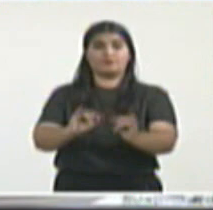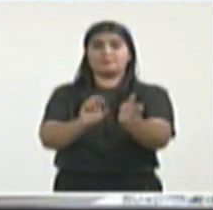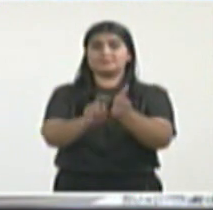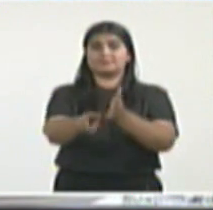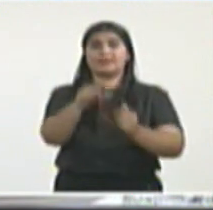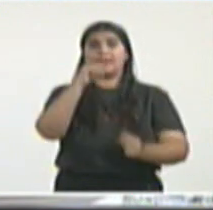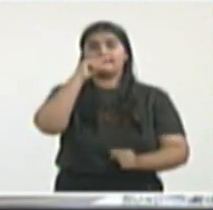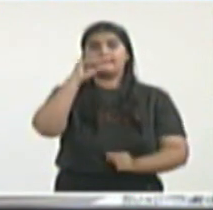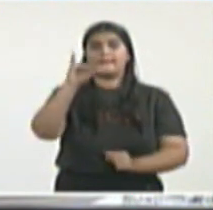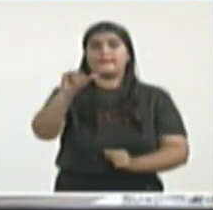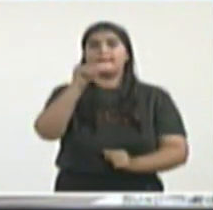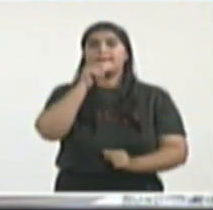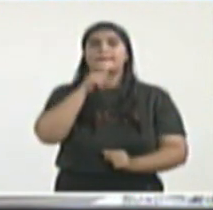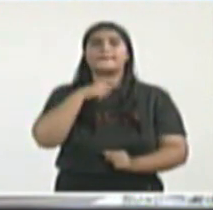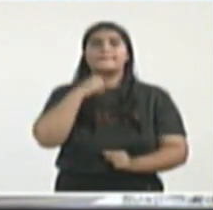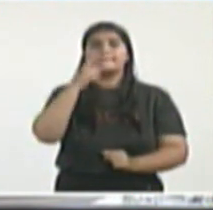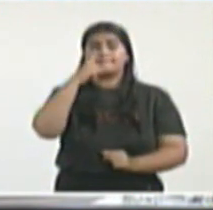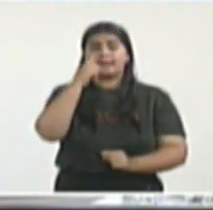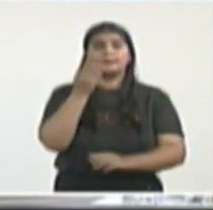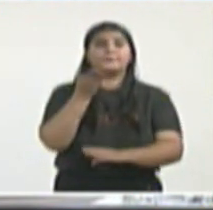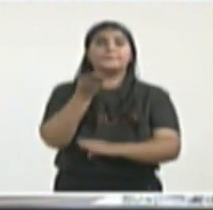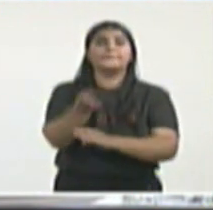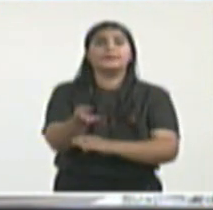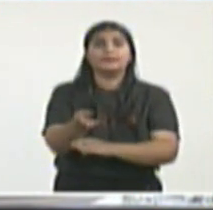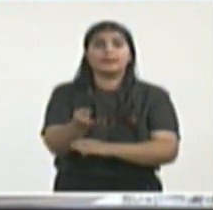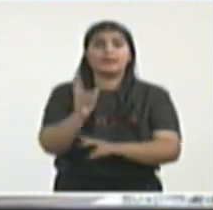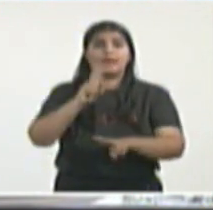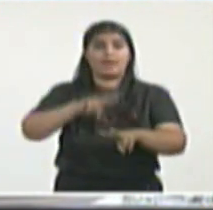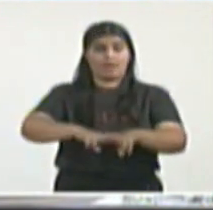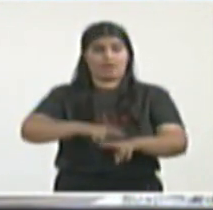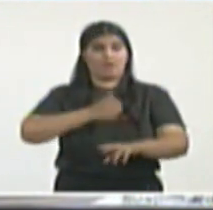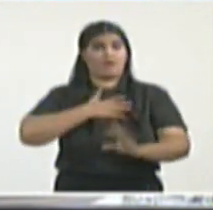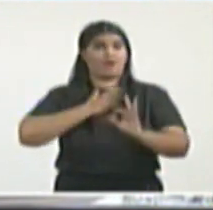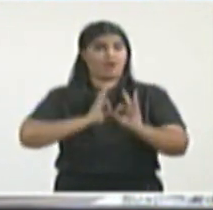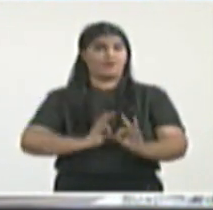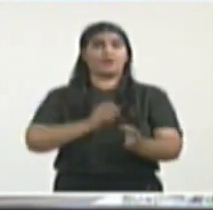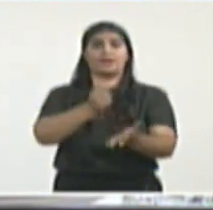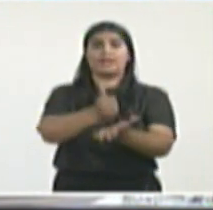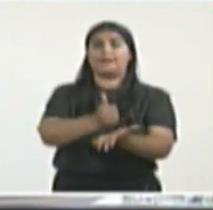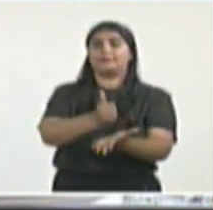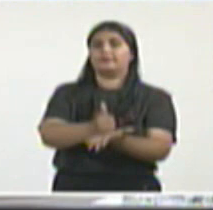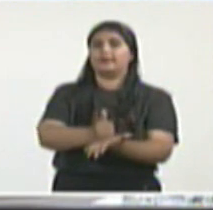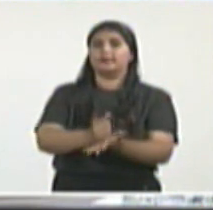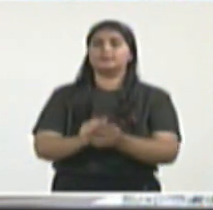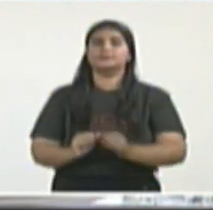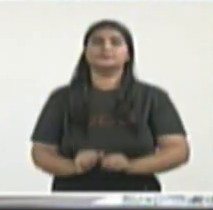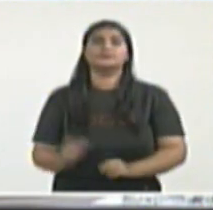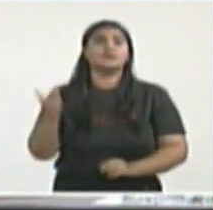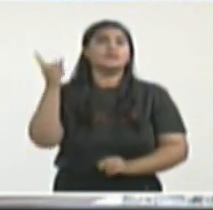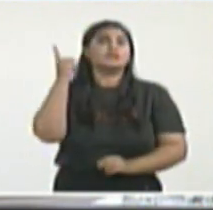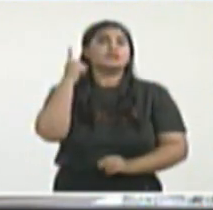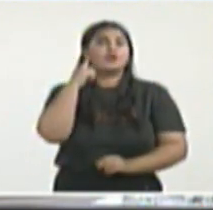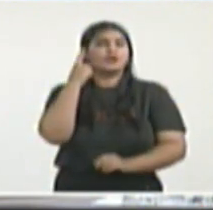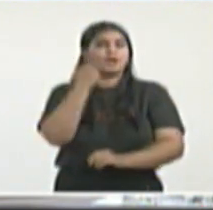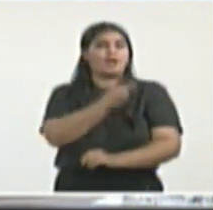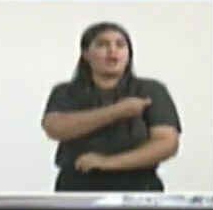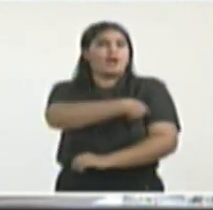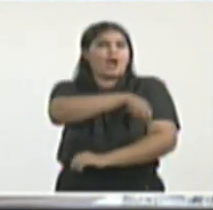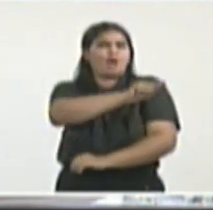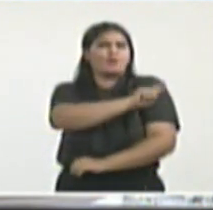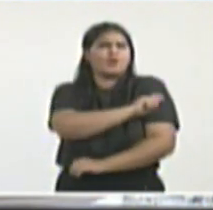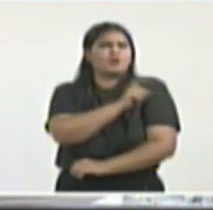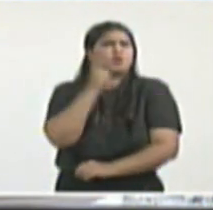pide al régimen de La Habana que escuche al pueblo cubano,